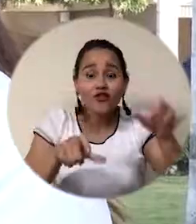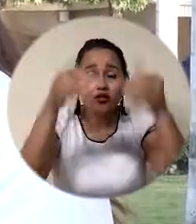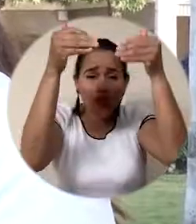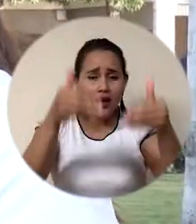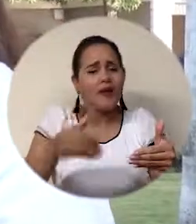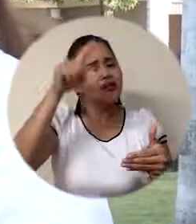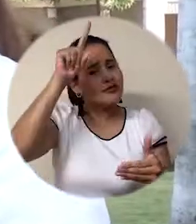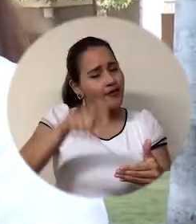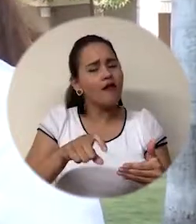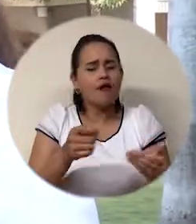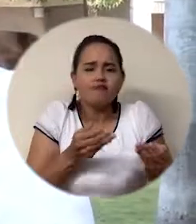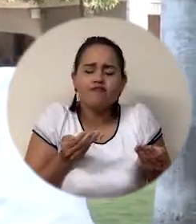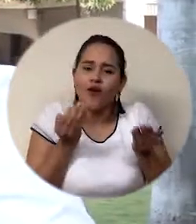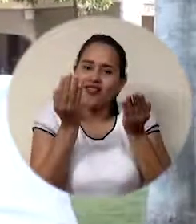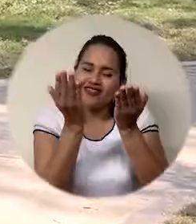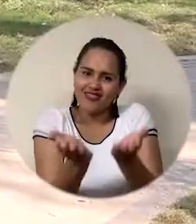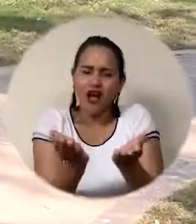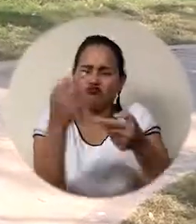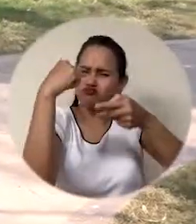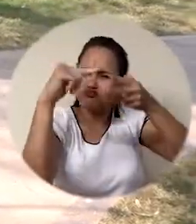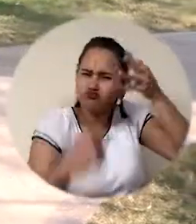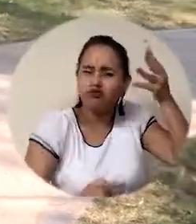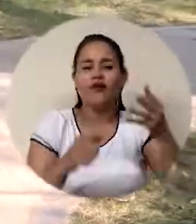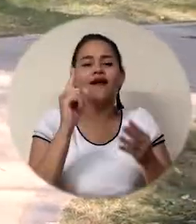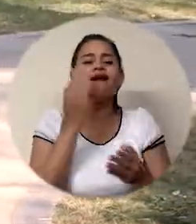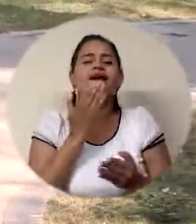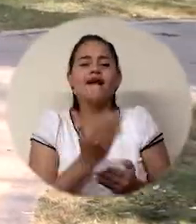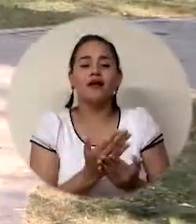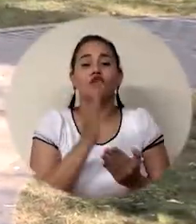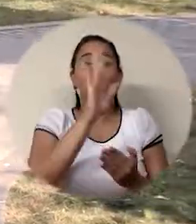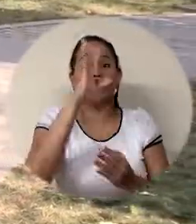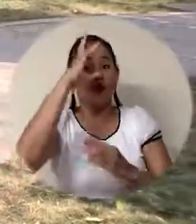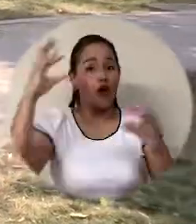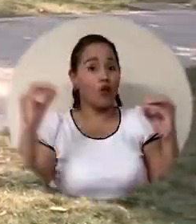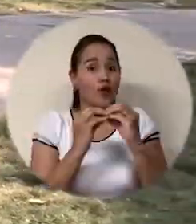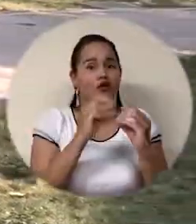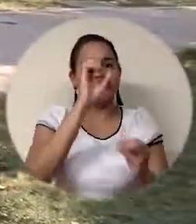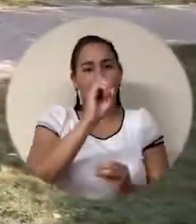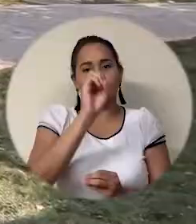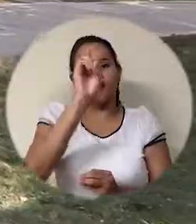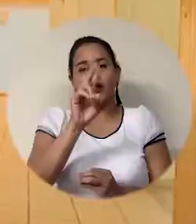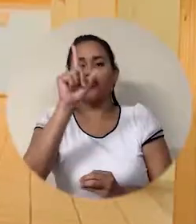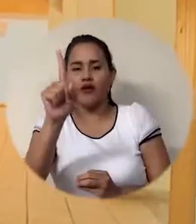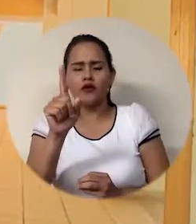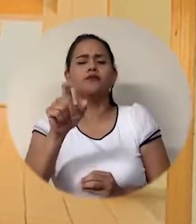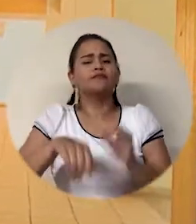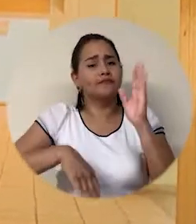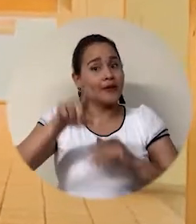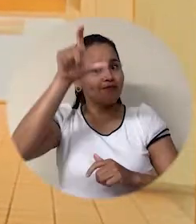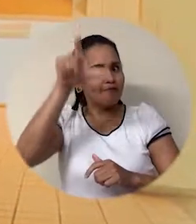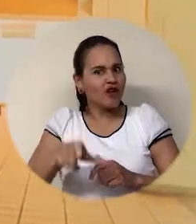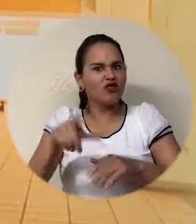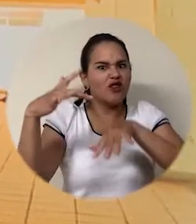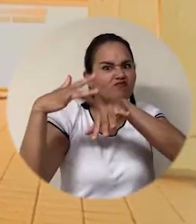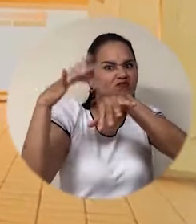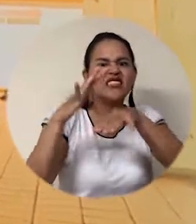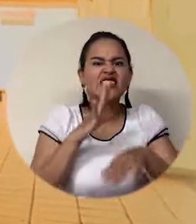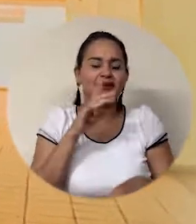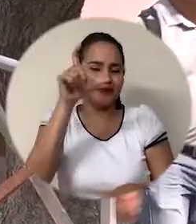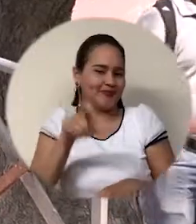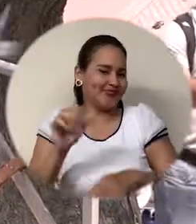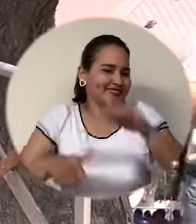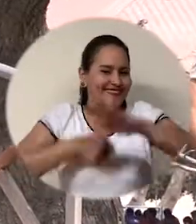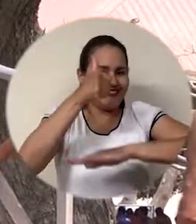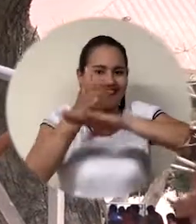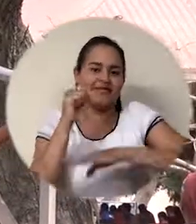discapacidad tengan acceso a todos los beneficios que le da el Acuerdo 021, que se da gracias a las políticas de inclusión de nuestro rector, el doctor